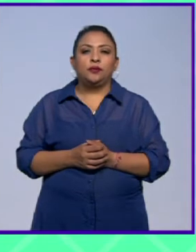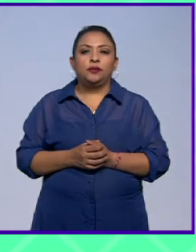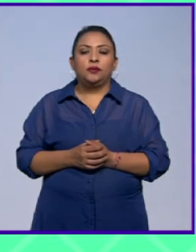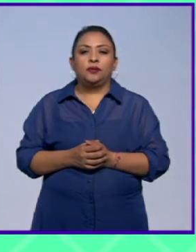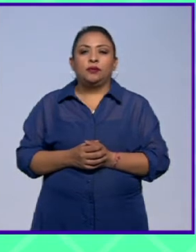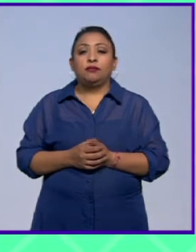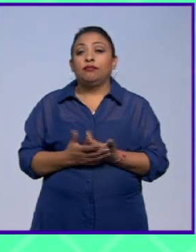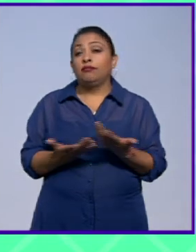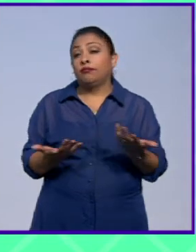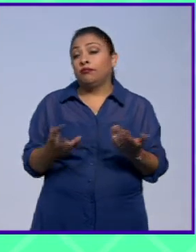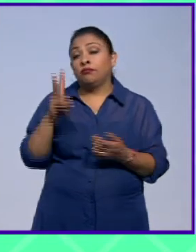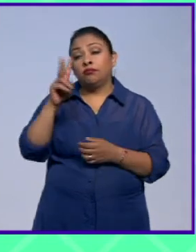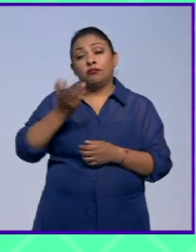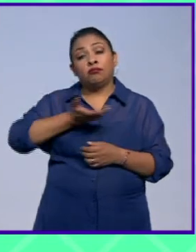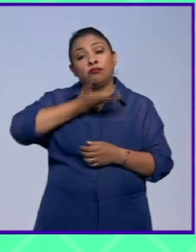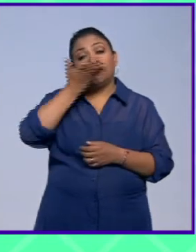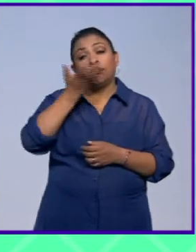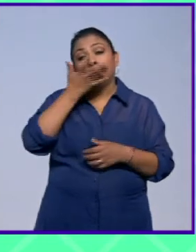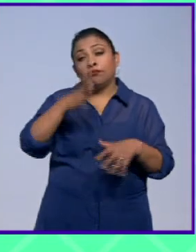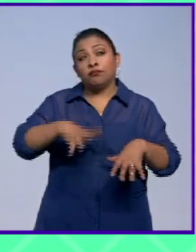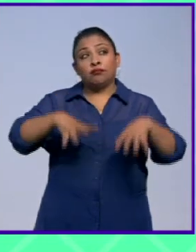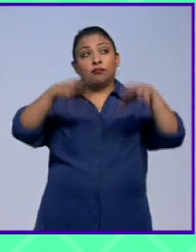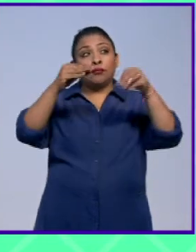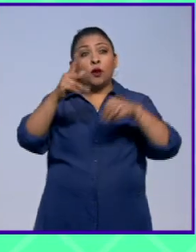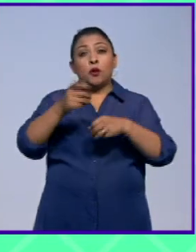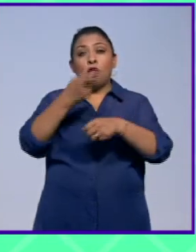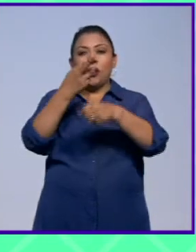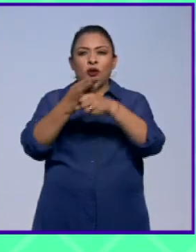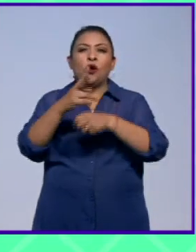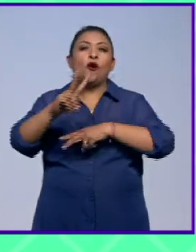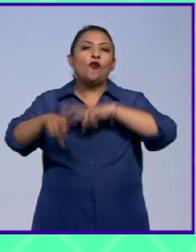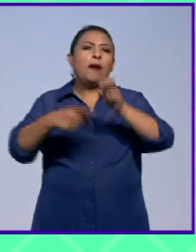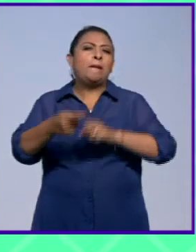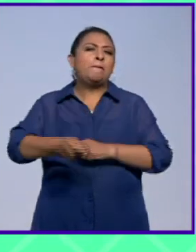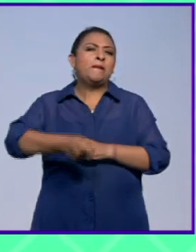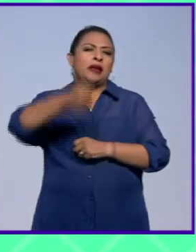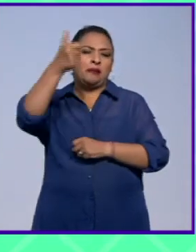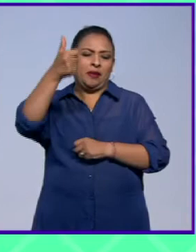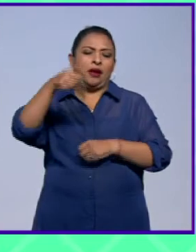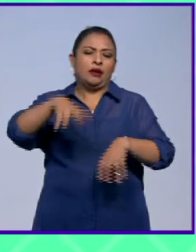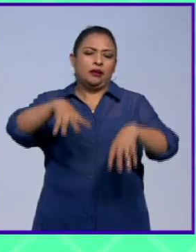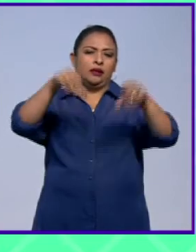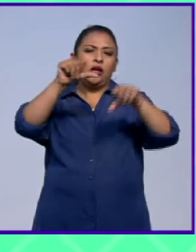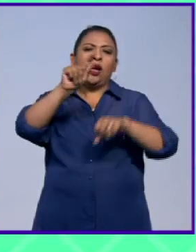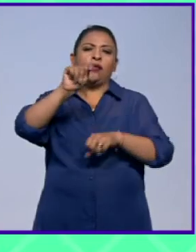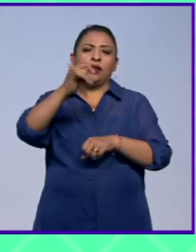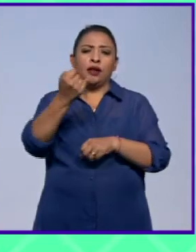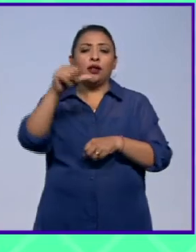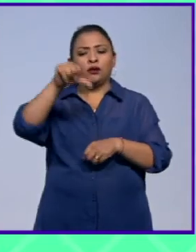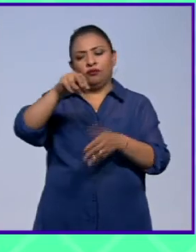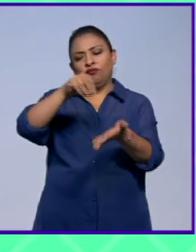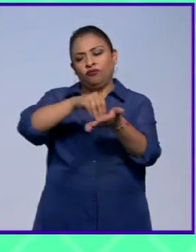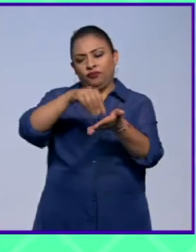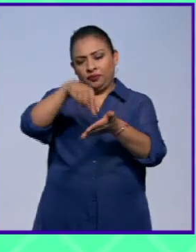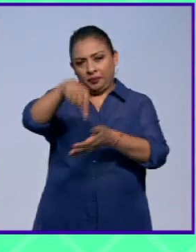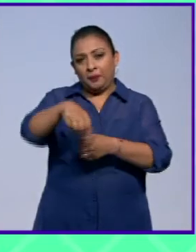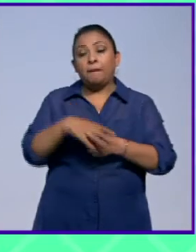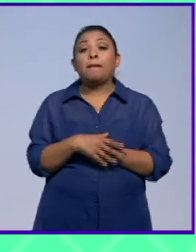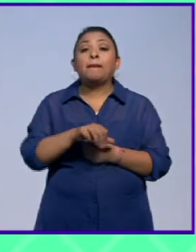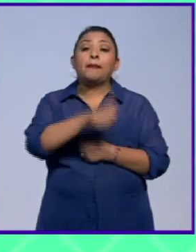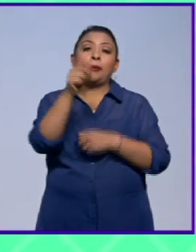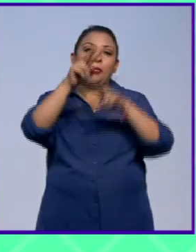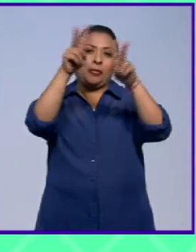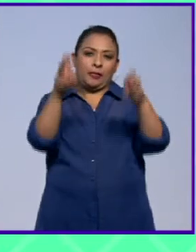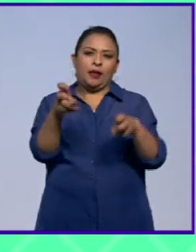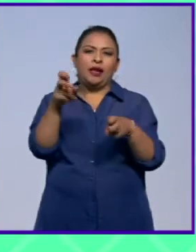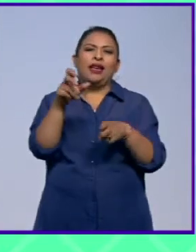Bueno toda una tradición circense nuestro productor fue a la primera función del Circo Atay sigue aquí con nosotros y en otros temas en la esplanada del Museo